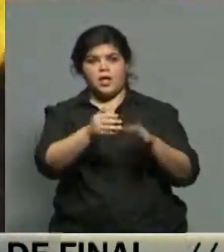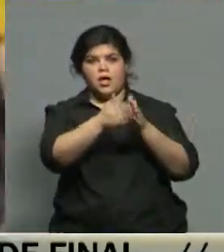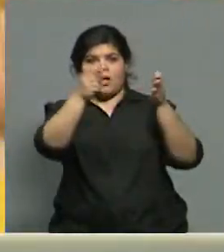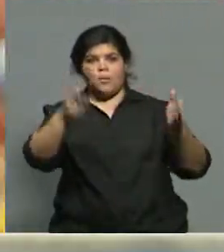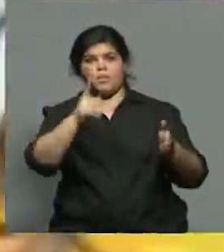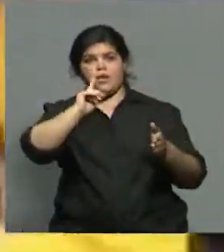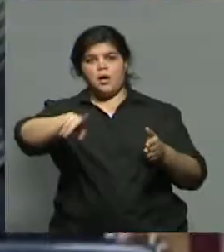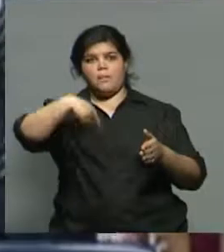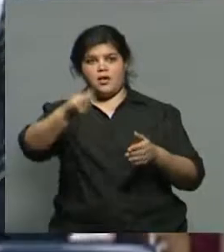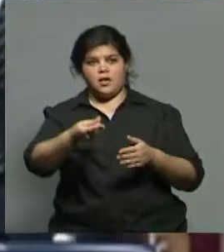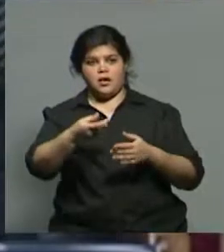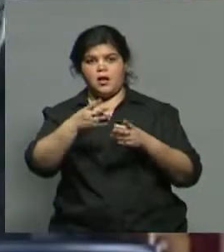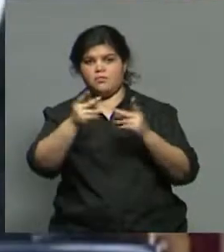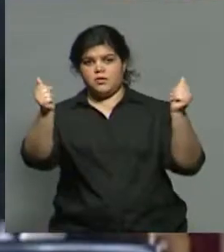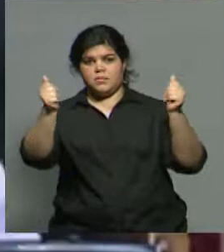mañana.